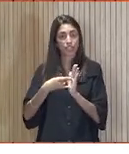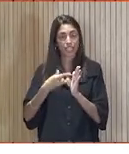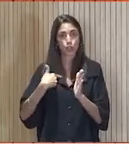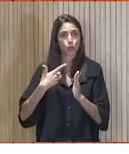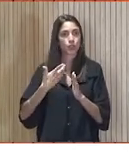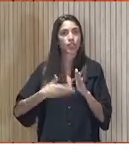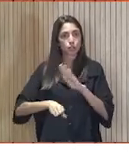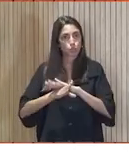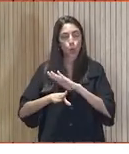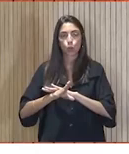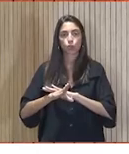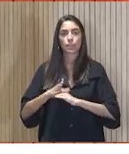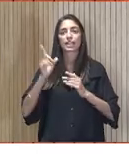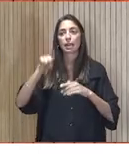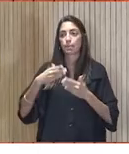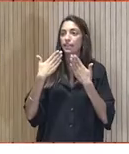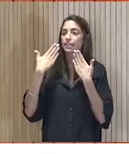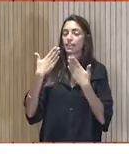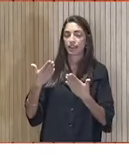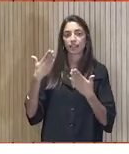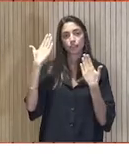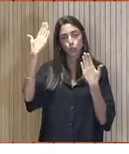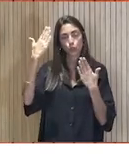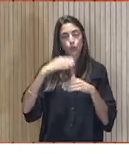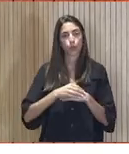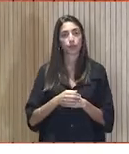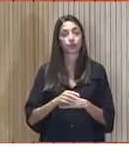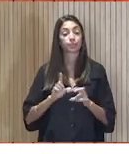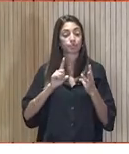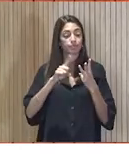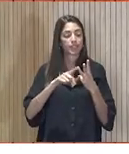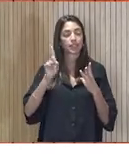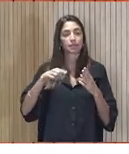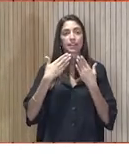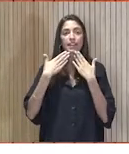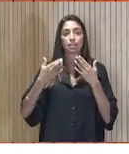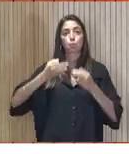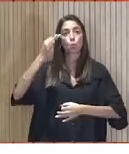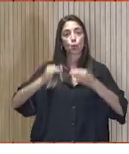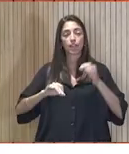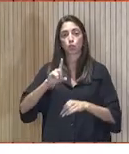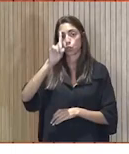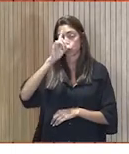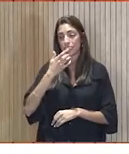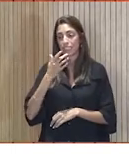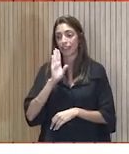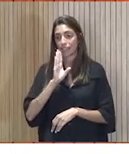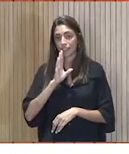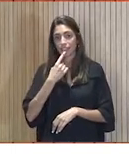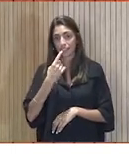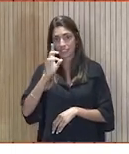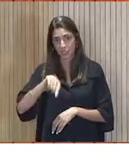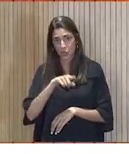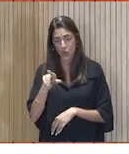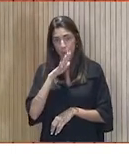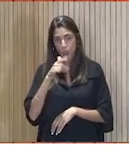adelante también. Hay que felicitarlo. Y luego, por supuesto, dar la gracia al jurado, que no sé si lo he dicho ya, por fijarse en Cruz